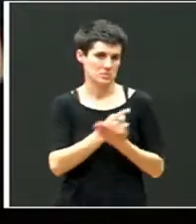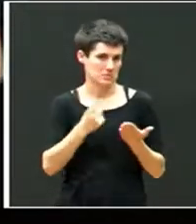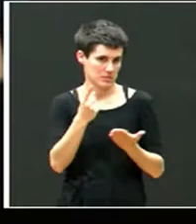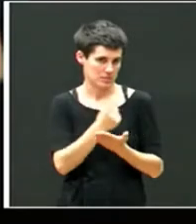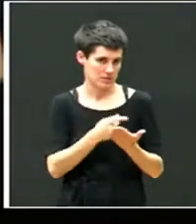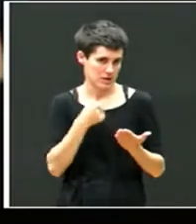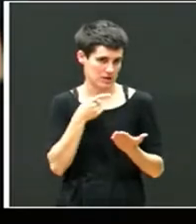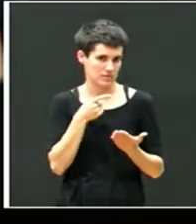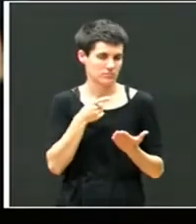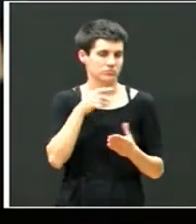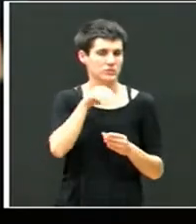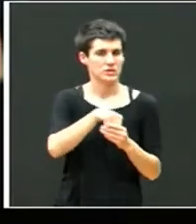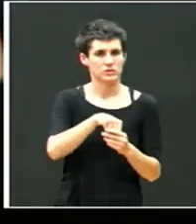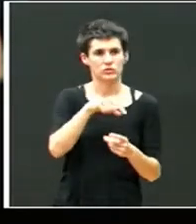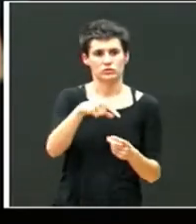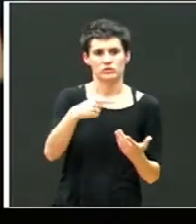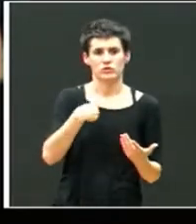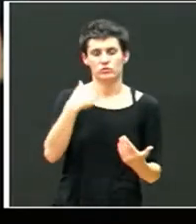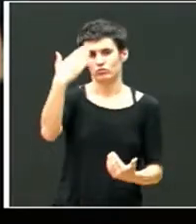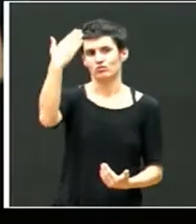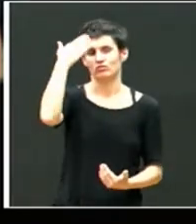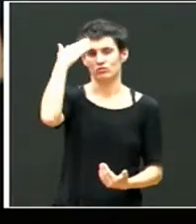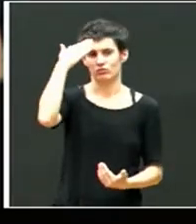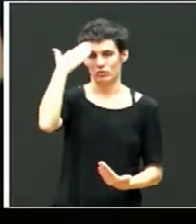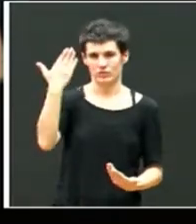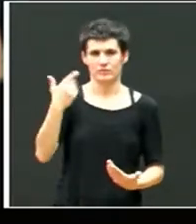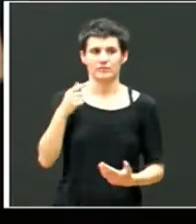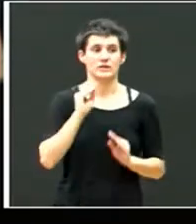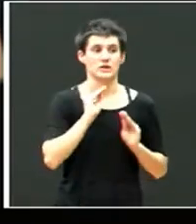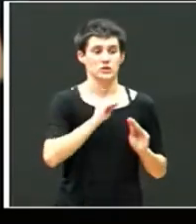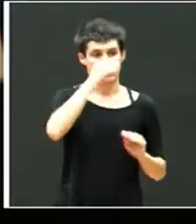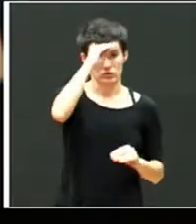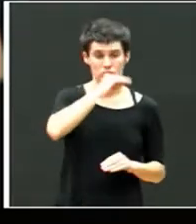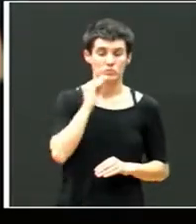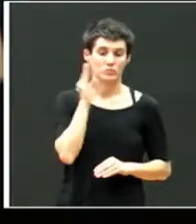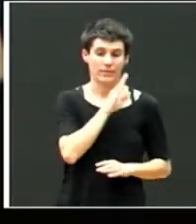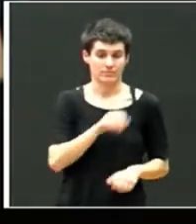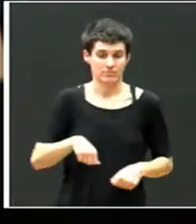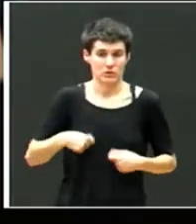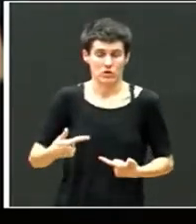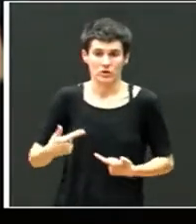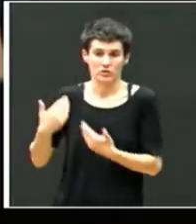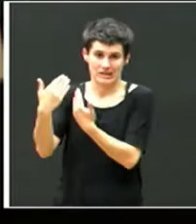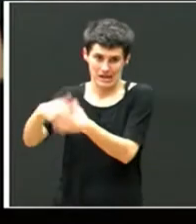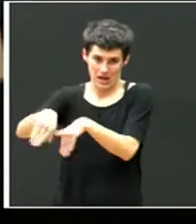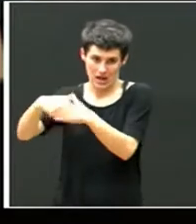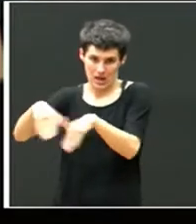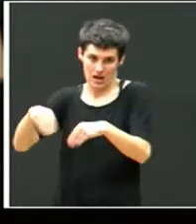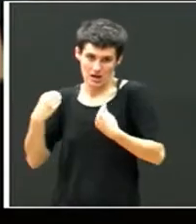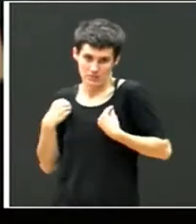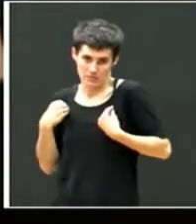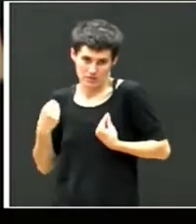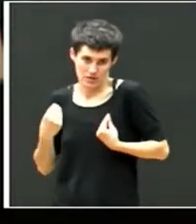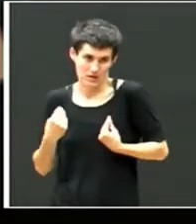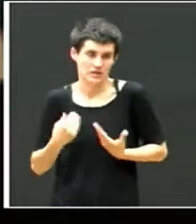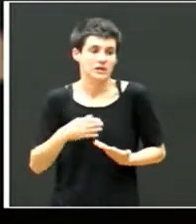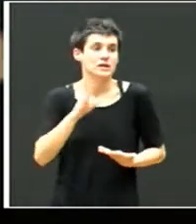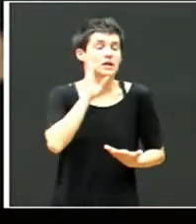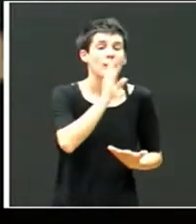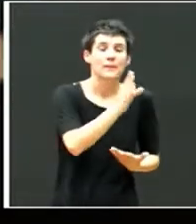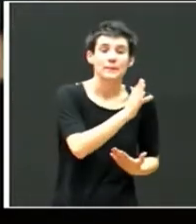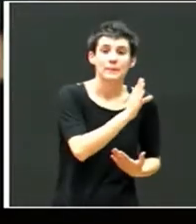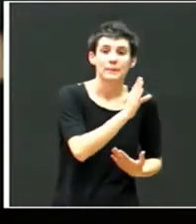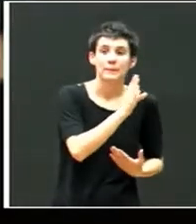cual yo empecé a ser la tutora. Sus padres biológicos vivían en la calle, su madre había sido madre con otra pareja